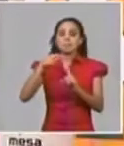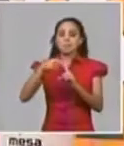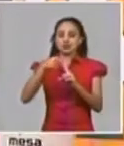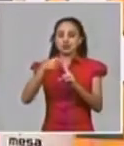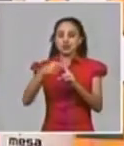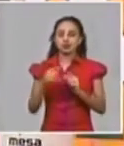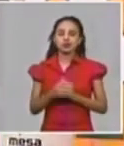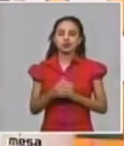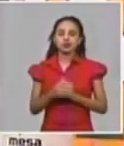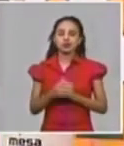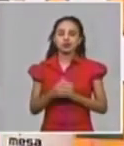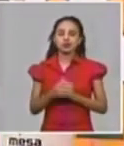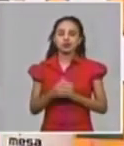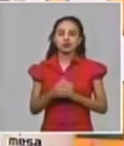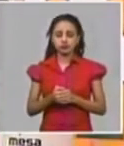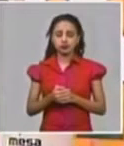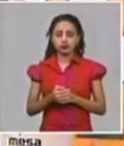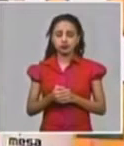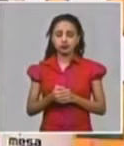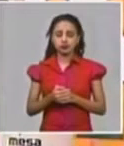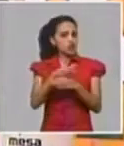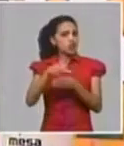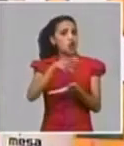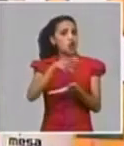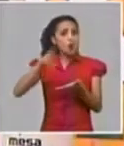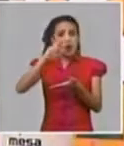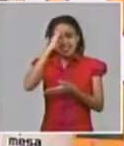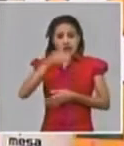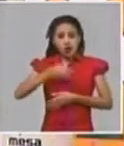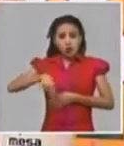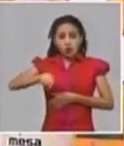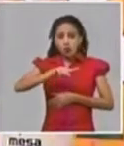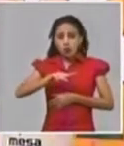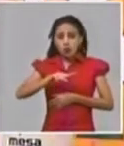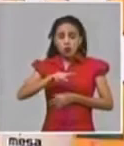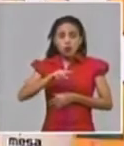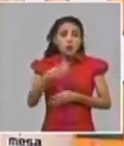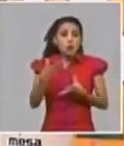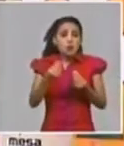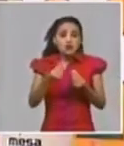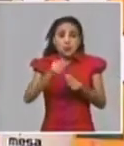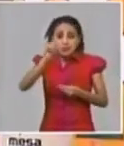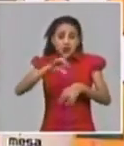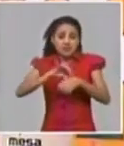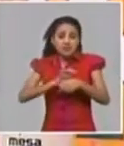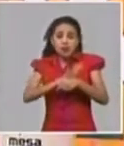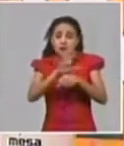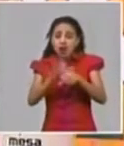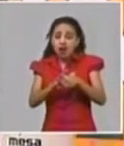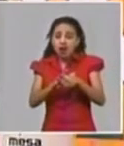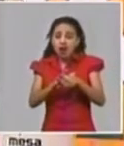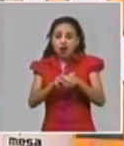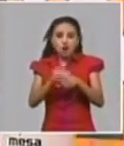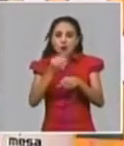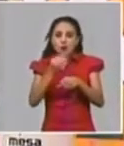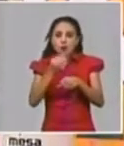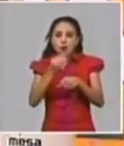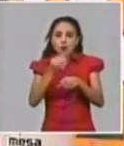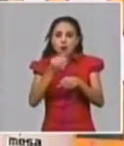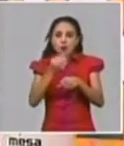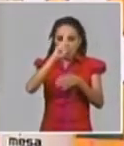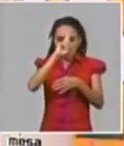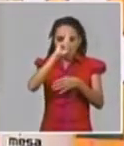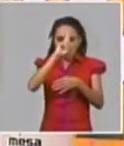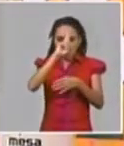sistemas de salud que se habían colapsado que ante la detención no cabían en hospitales y mandaban para las casas pero el que estaba grave